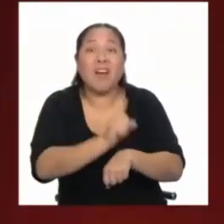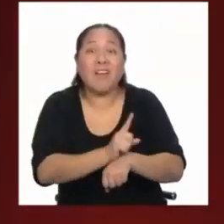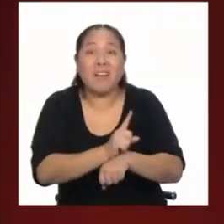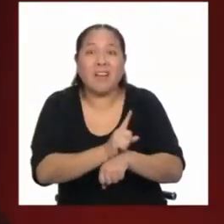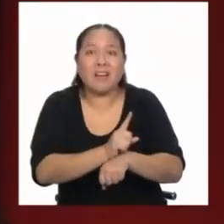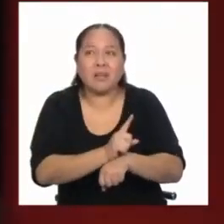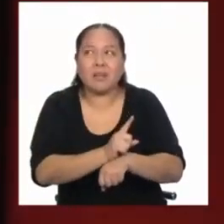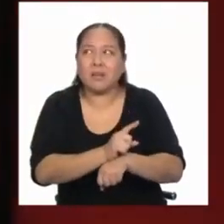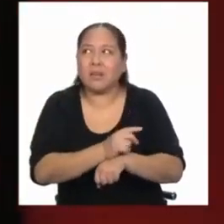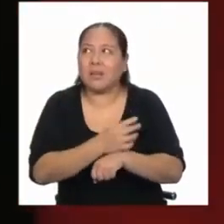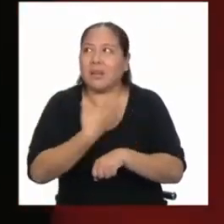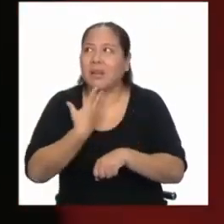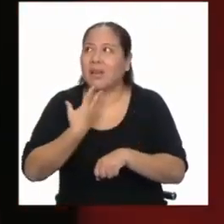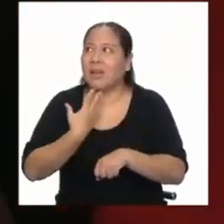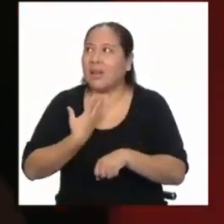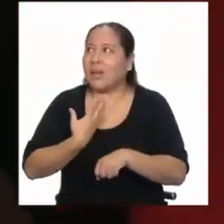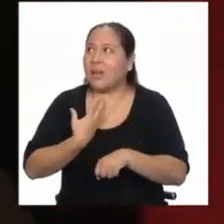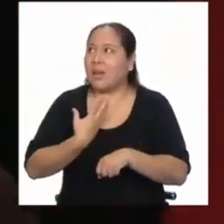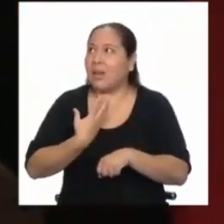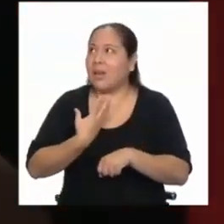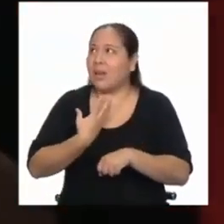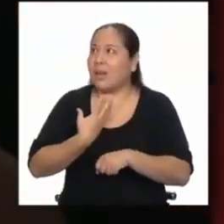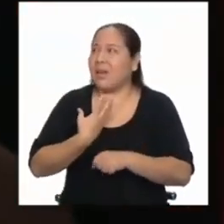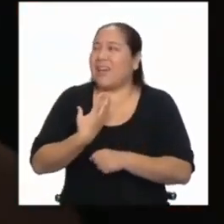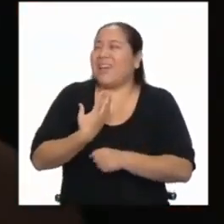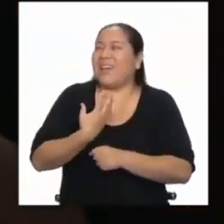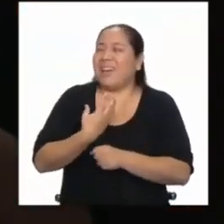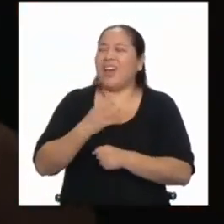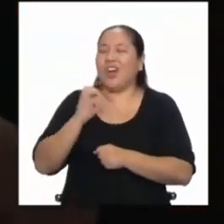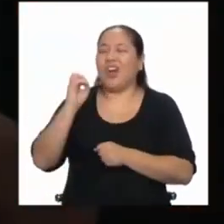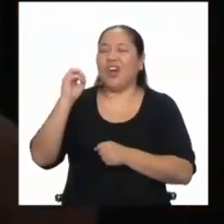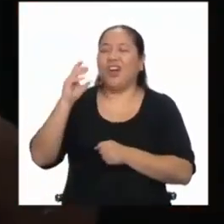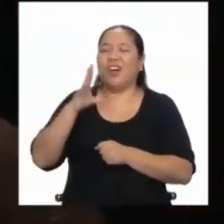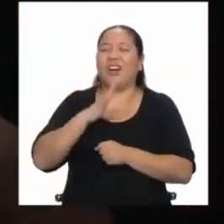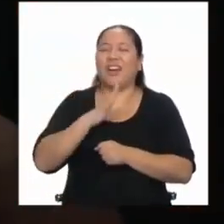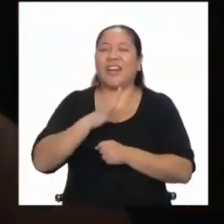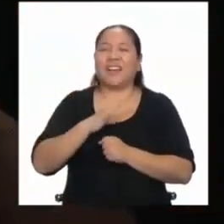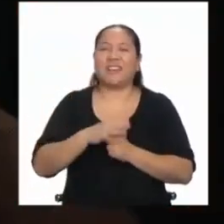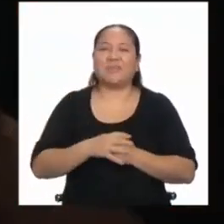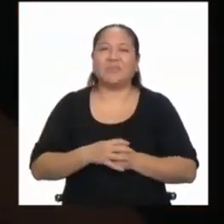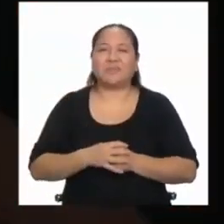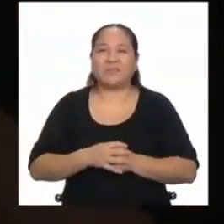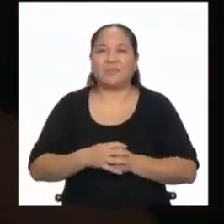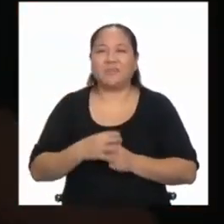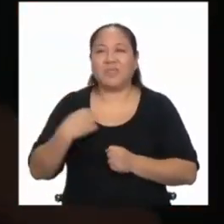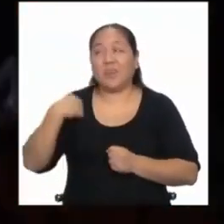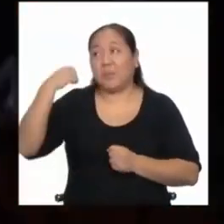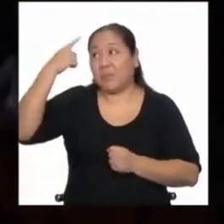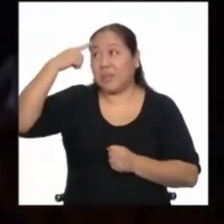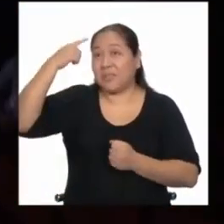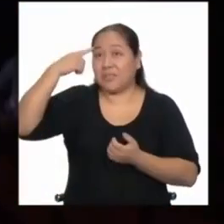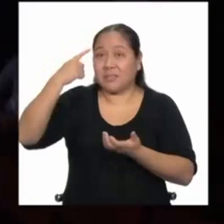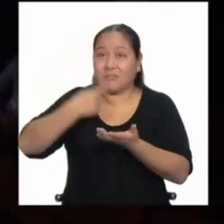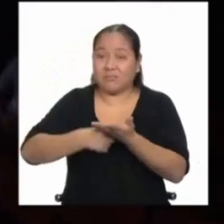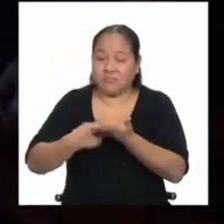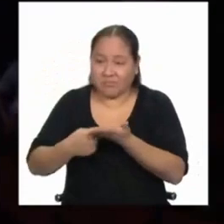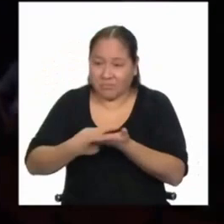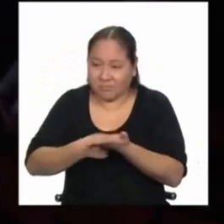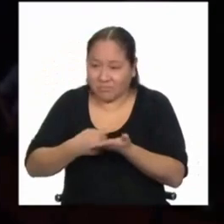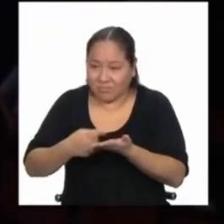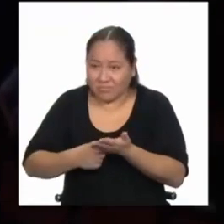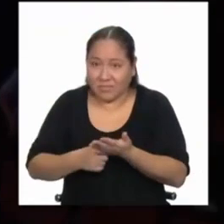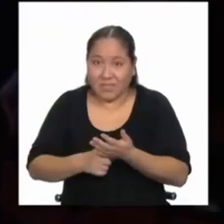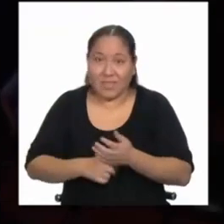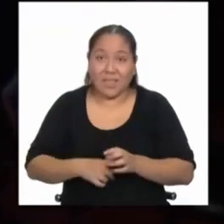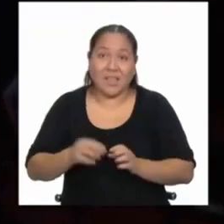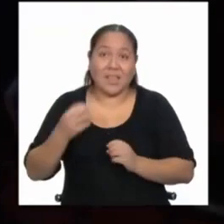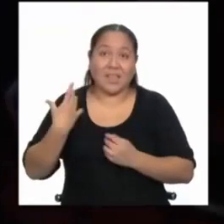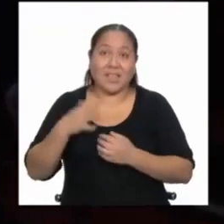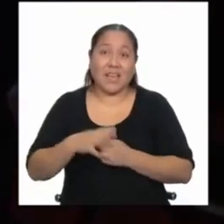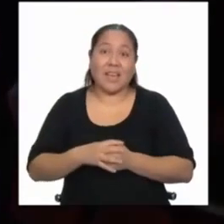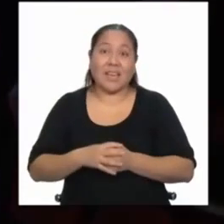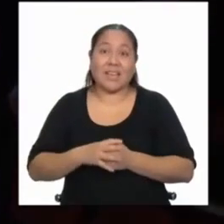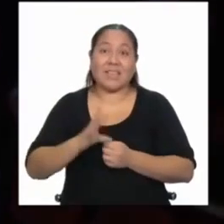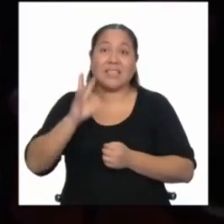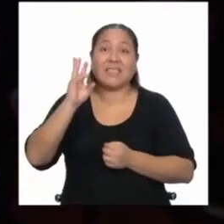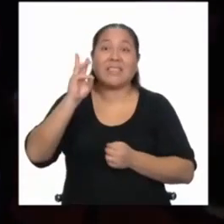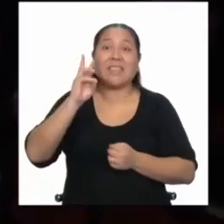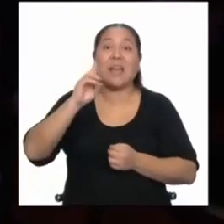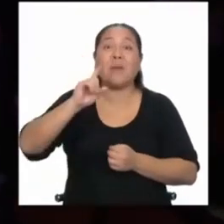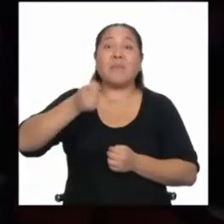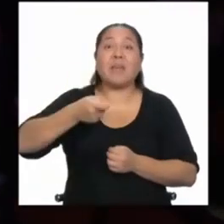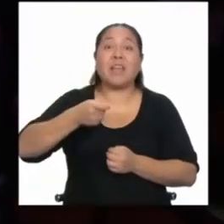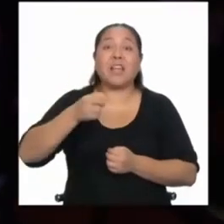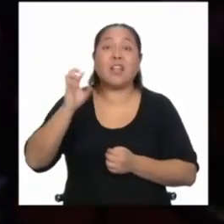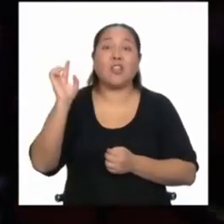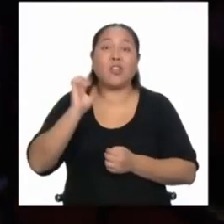Y yo, bueno, sí, ok. Mira, en verdad creo que podemos negociar, tal. Al final logré que el señor me cobre seis mil dólares